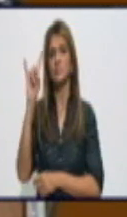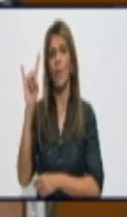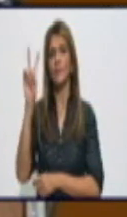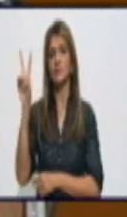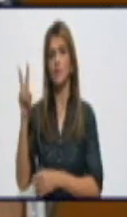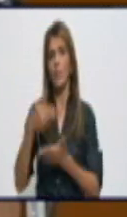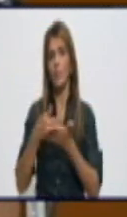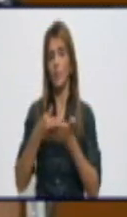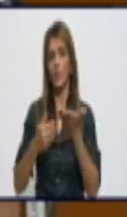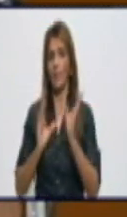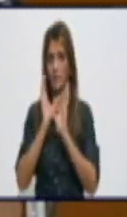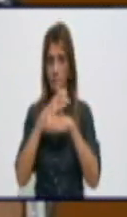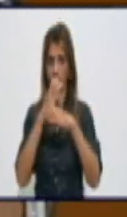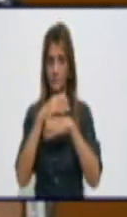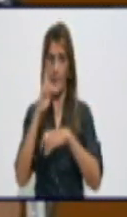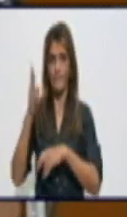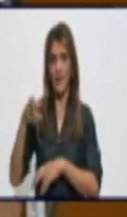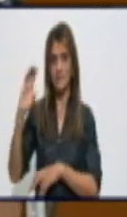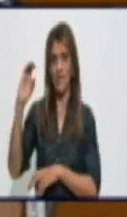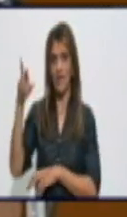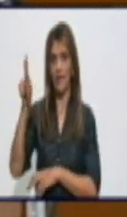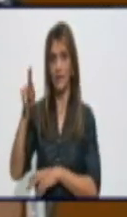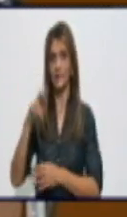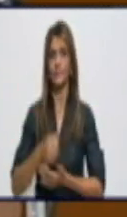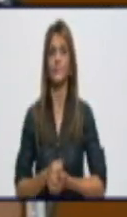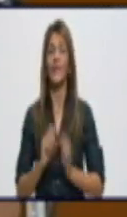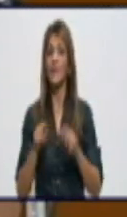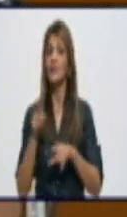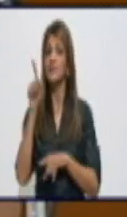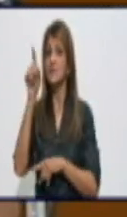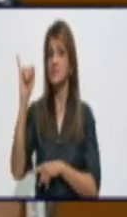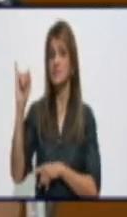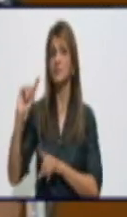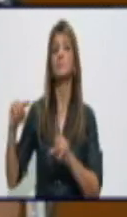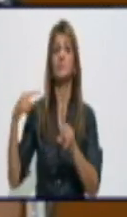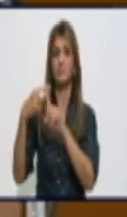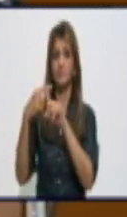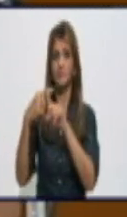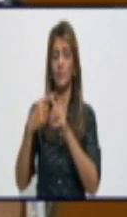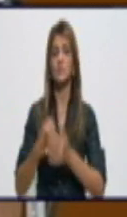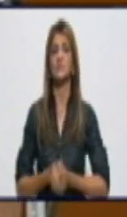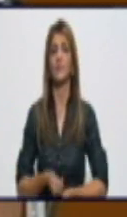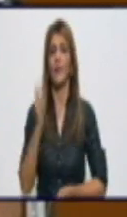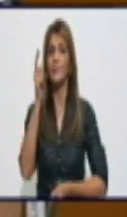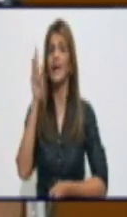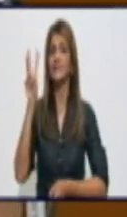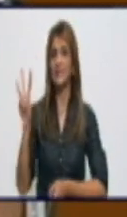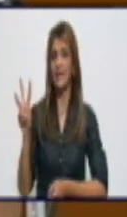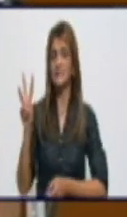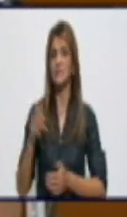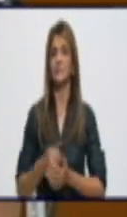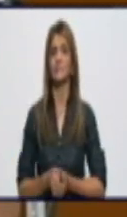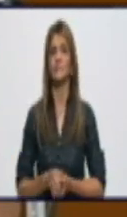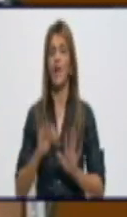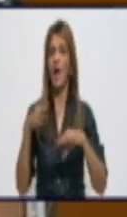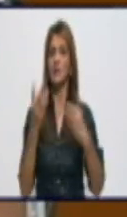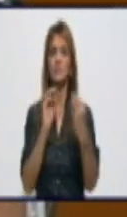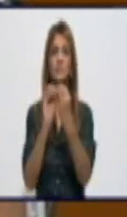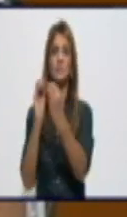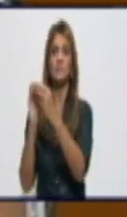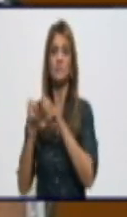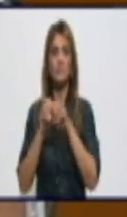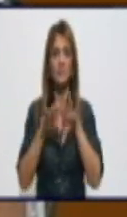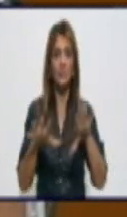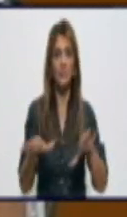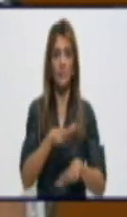PCR. De ellas, 16 fueron positivas, 13 correspondientes a transmisión autóctona y 3